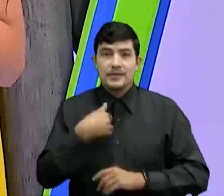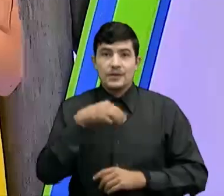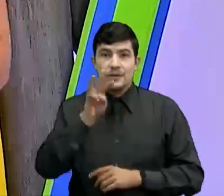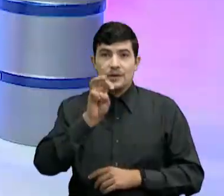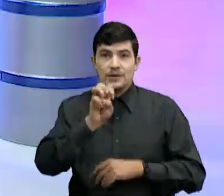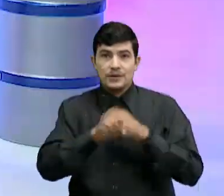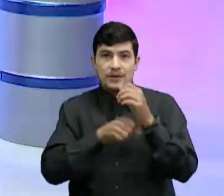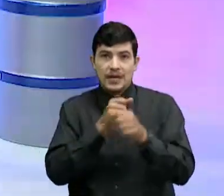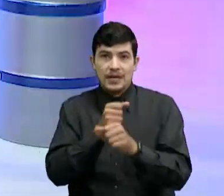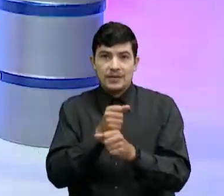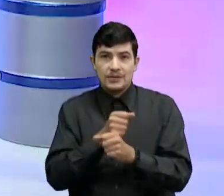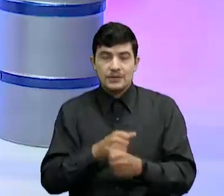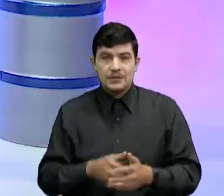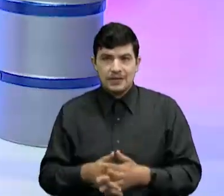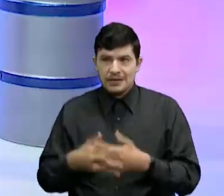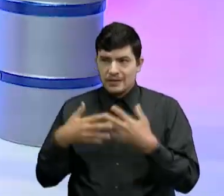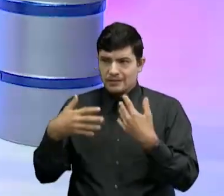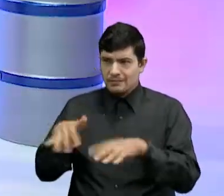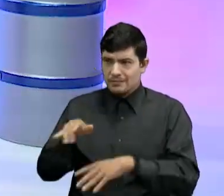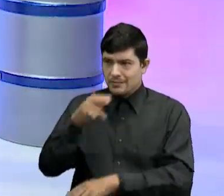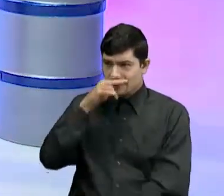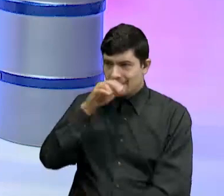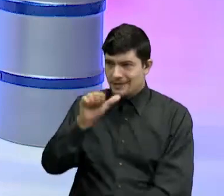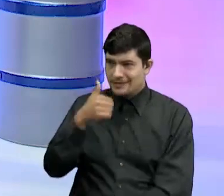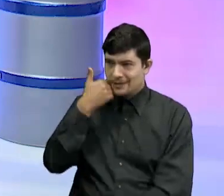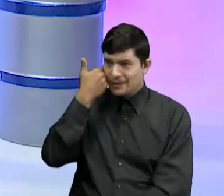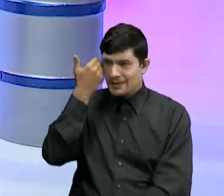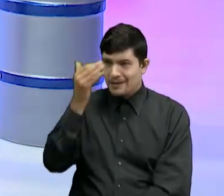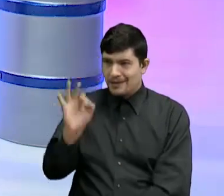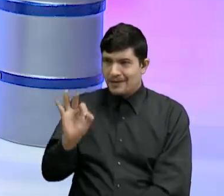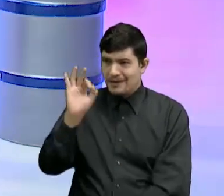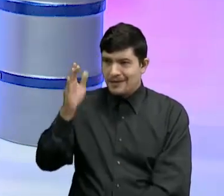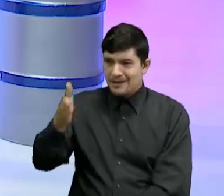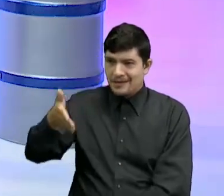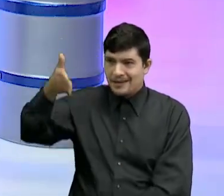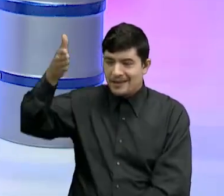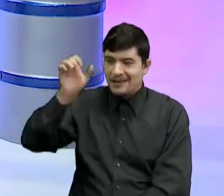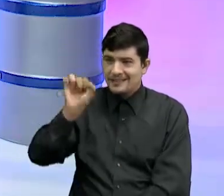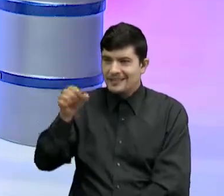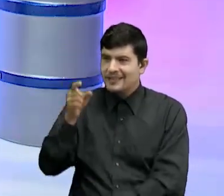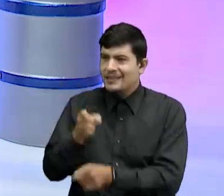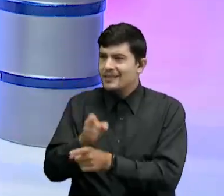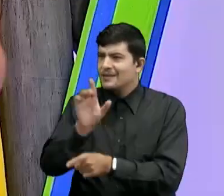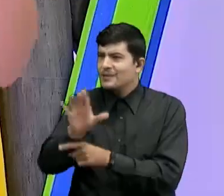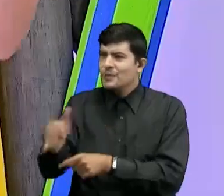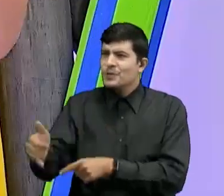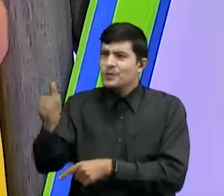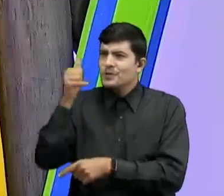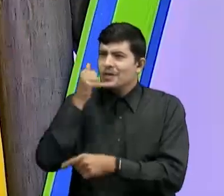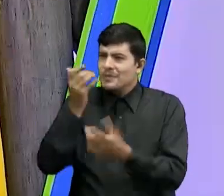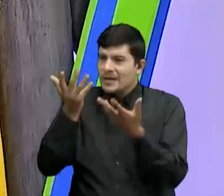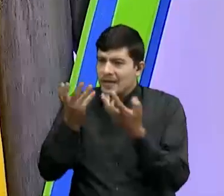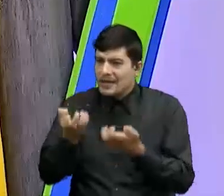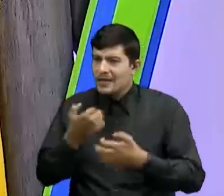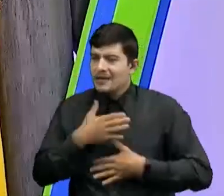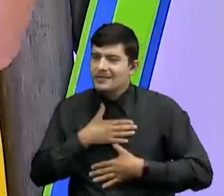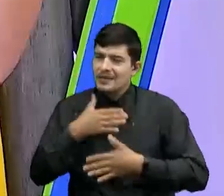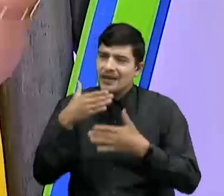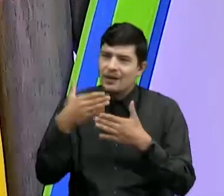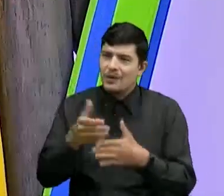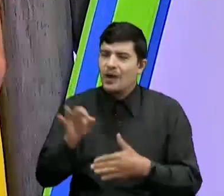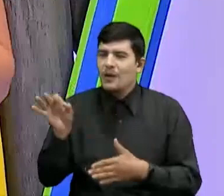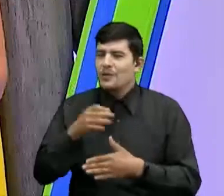años Ocho años Vale, ya es una niña súper, súper grande Vale, nos llamabas porque querías saludarnos